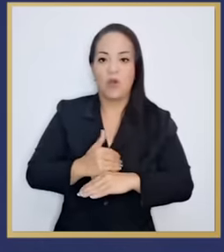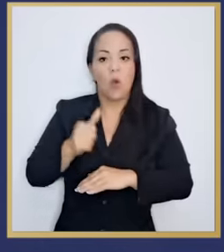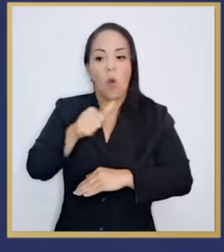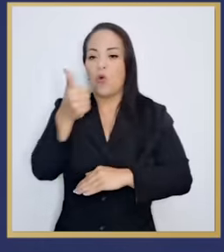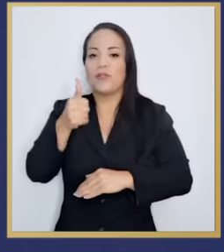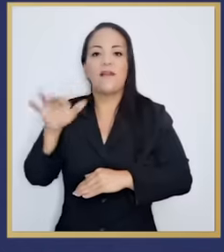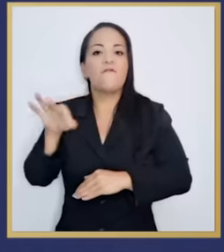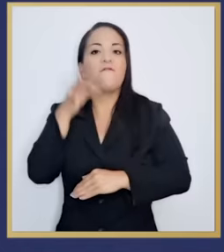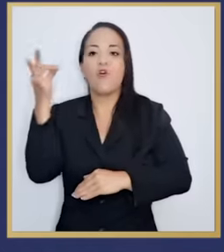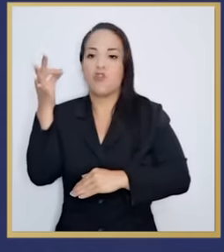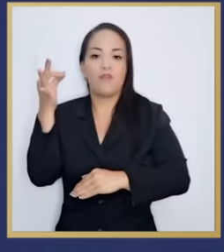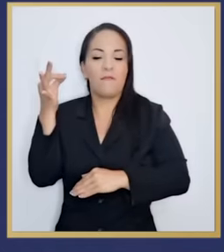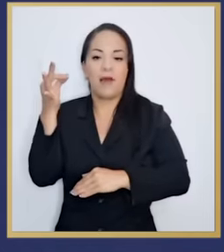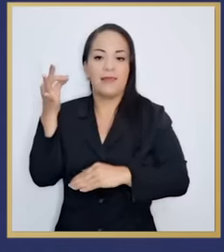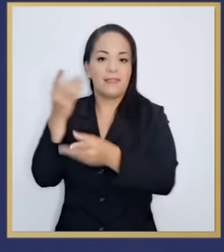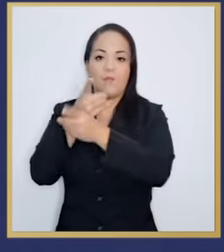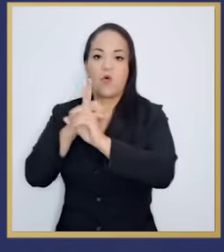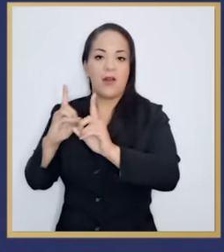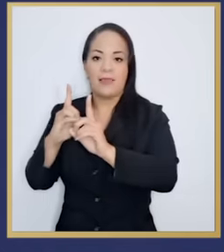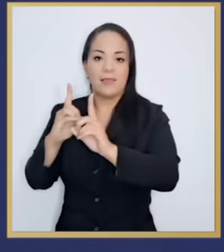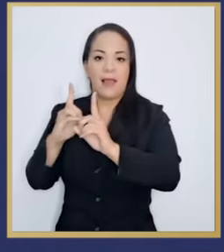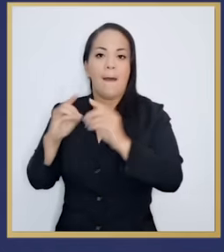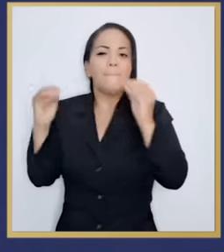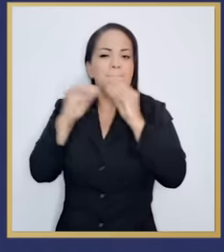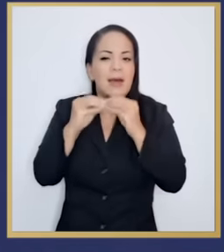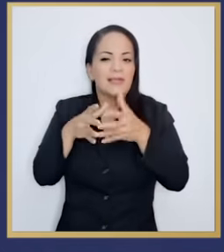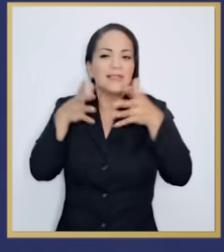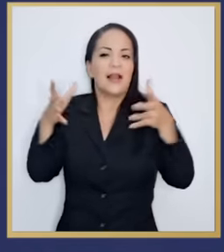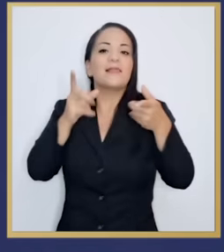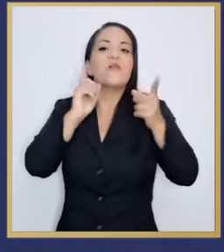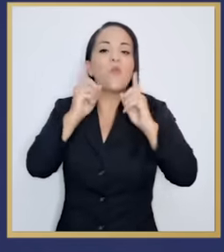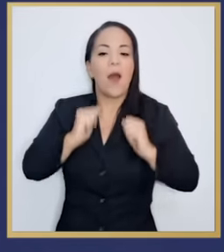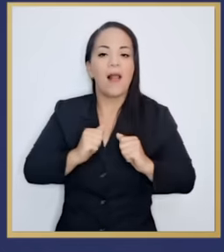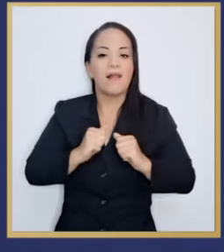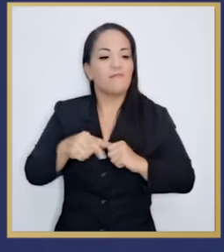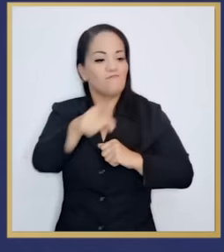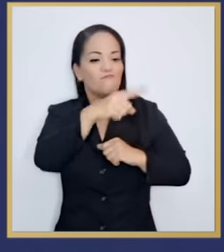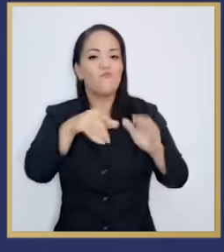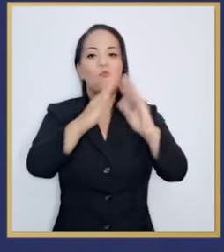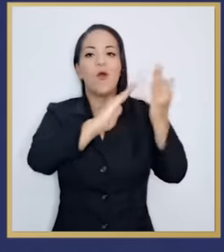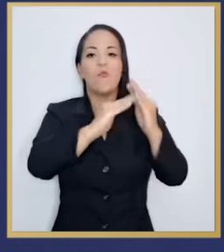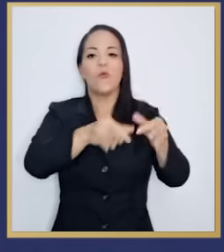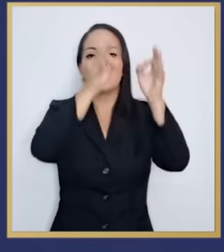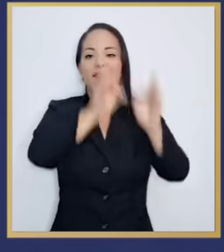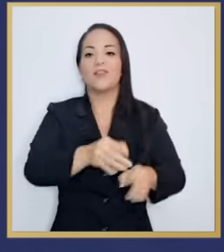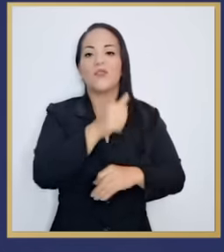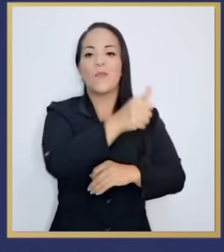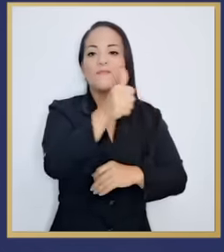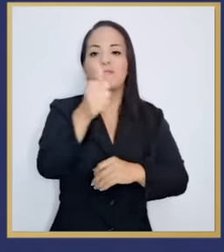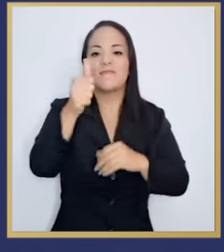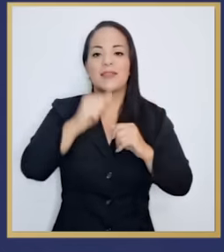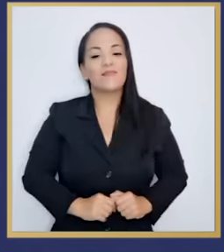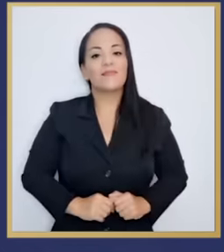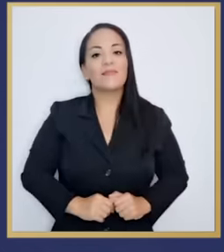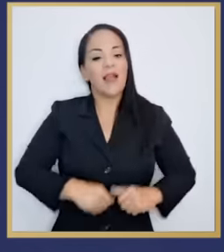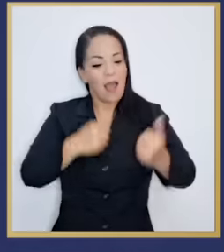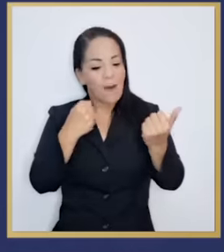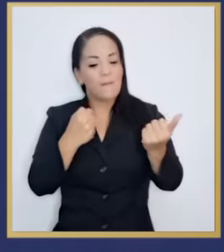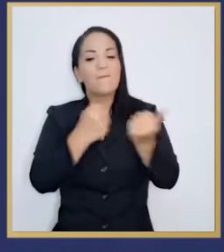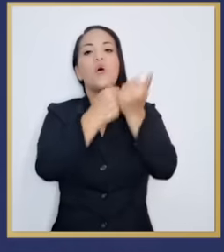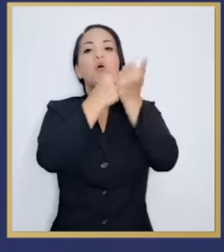más democrático y sublime que la decisión directa del pueblo